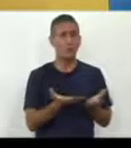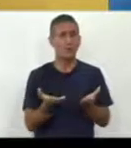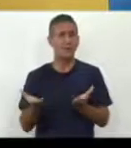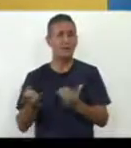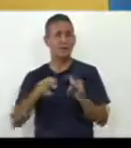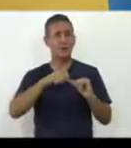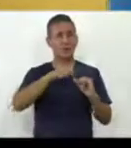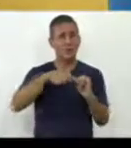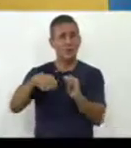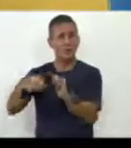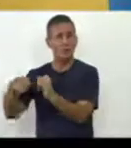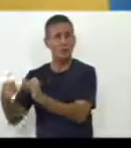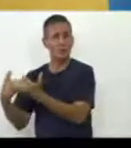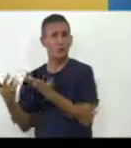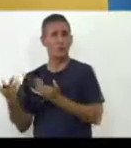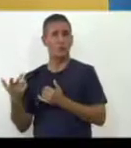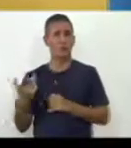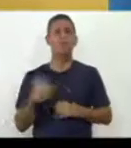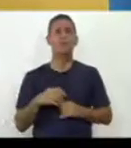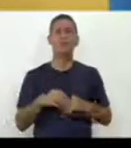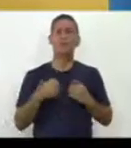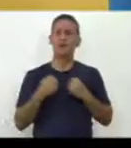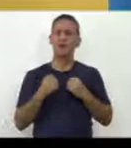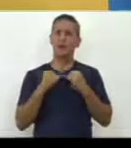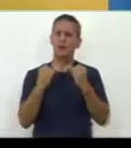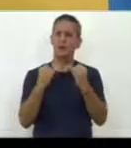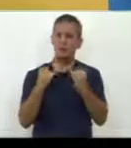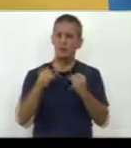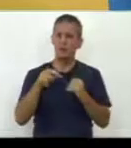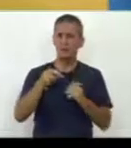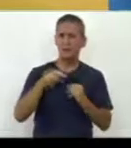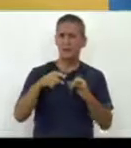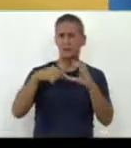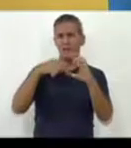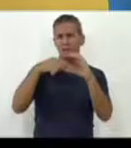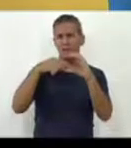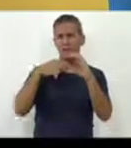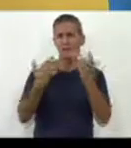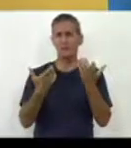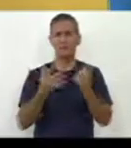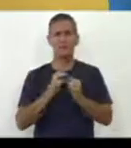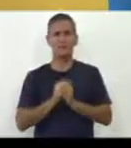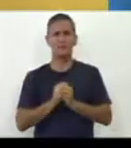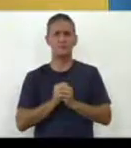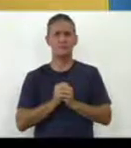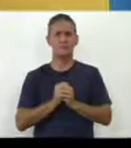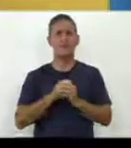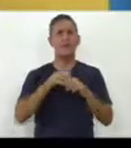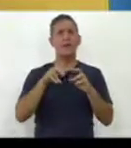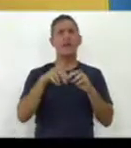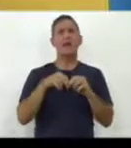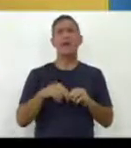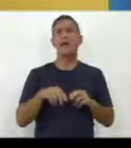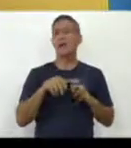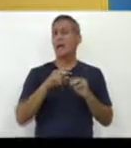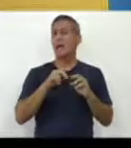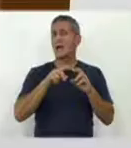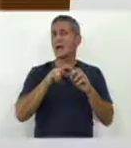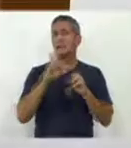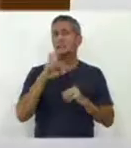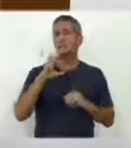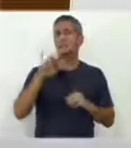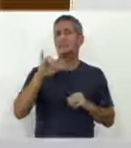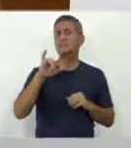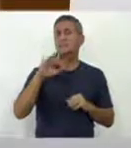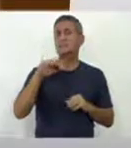sirven para transmitir esos contenidos. Es decir, estamos haciendo referencia al cine, a la televisión,